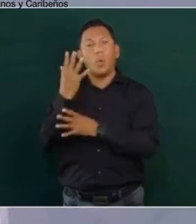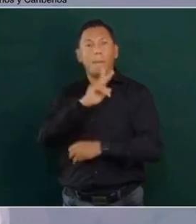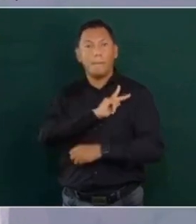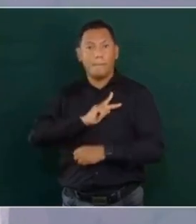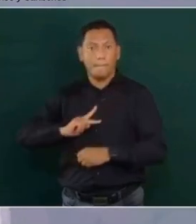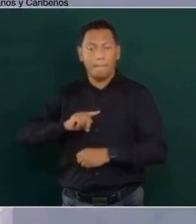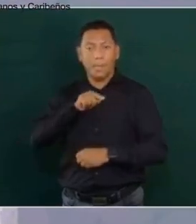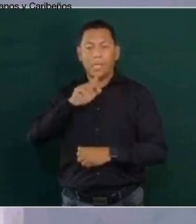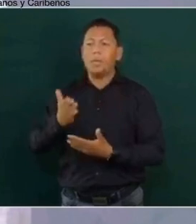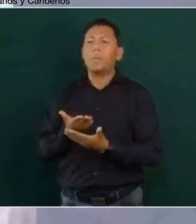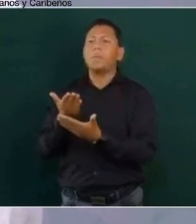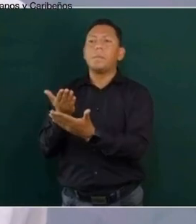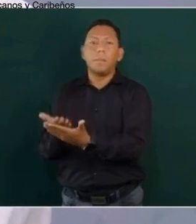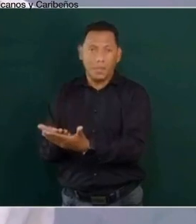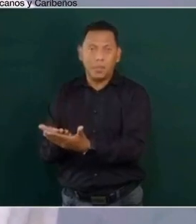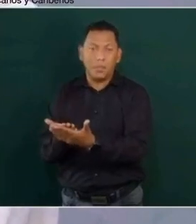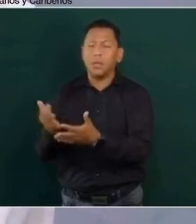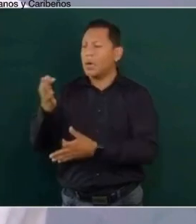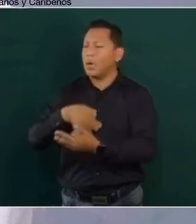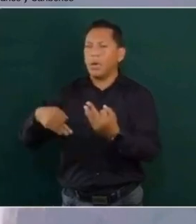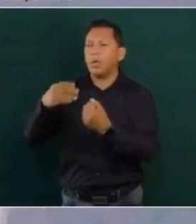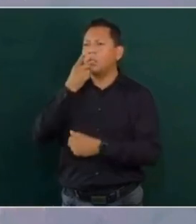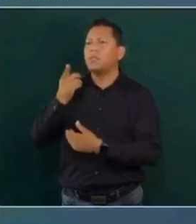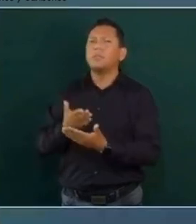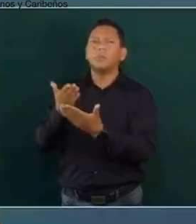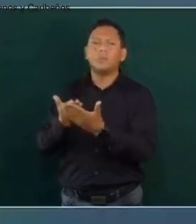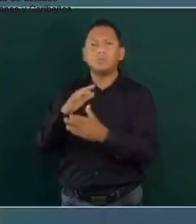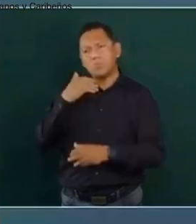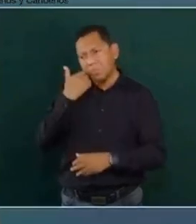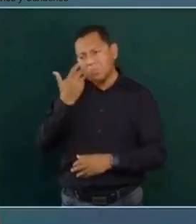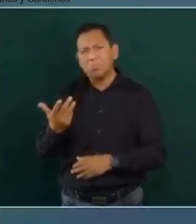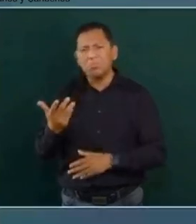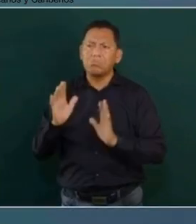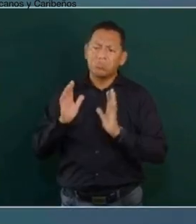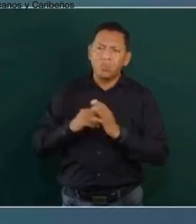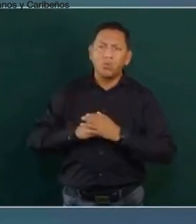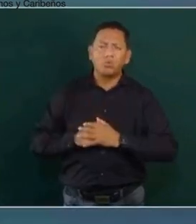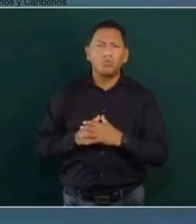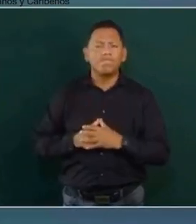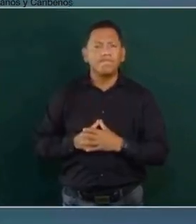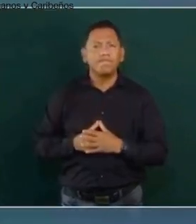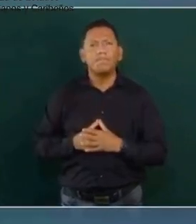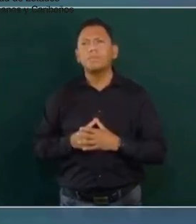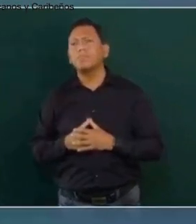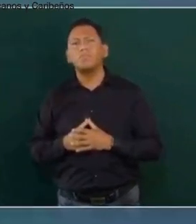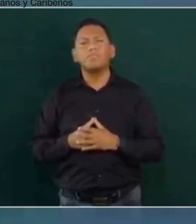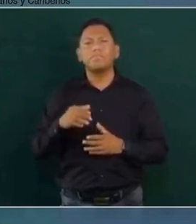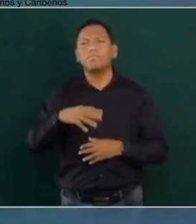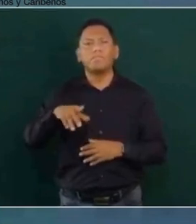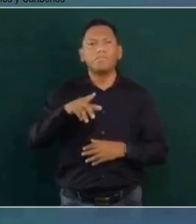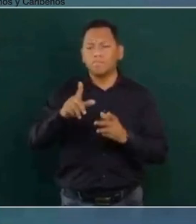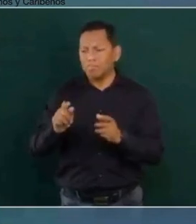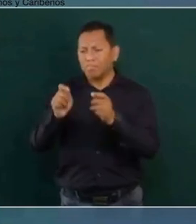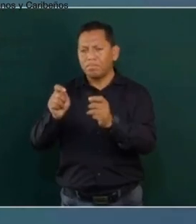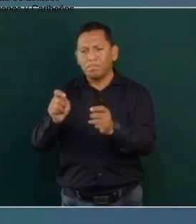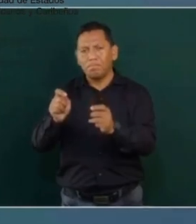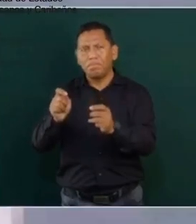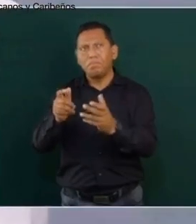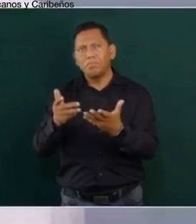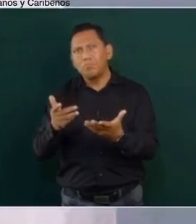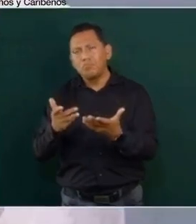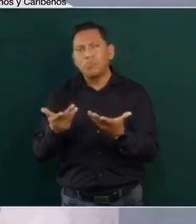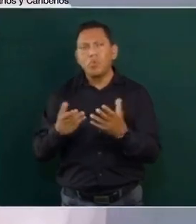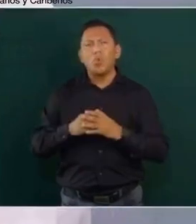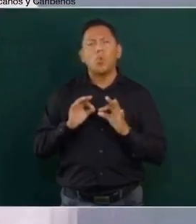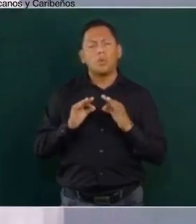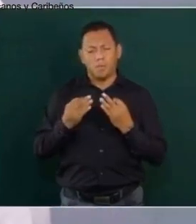pidió a todos que quería buscar, establecer una